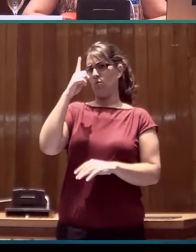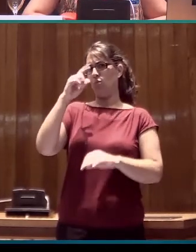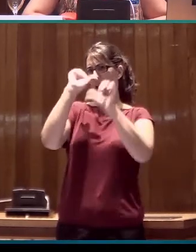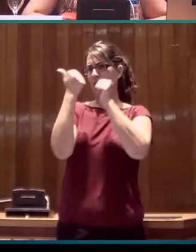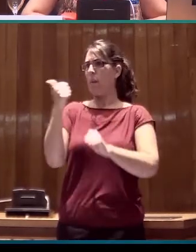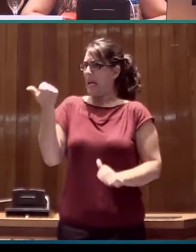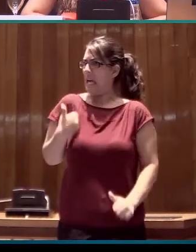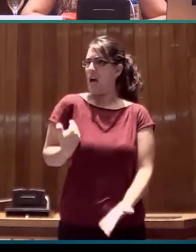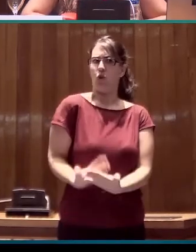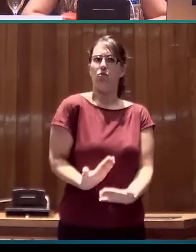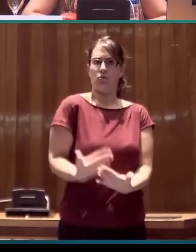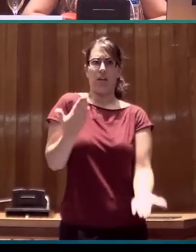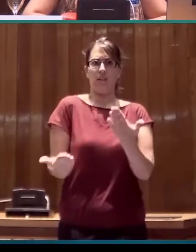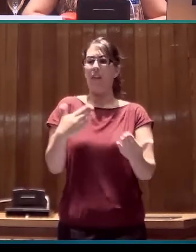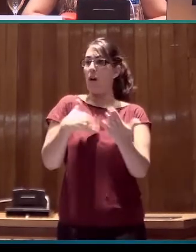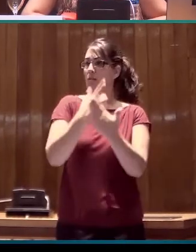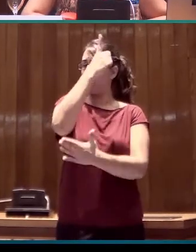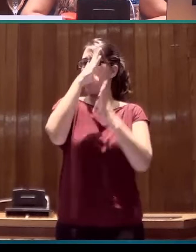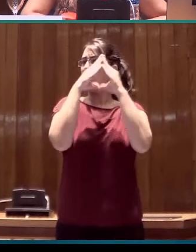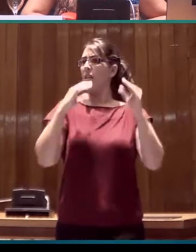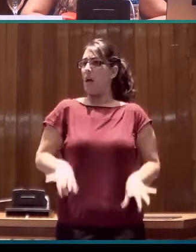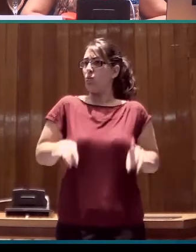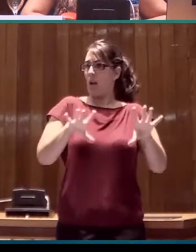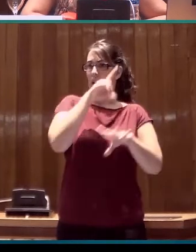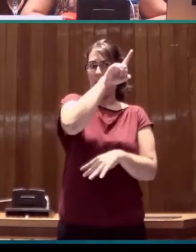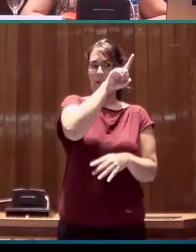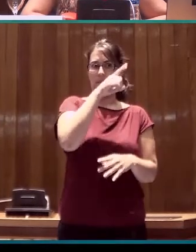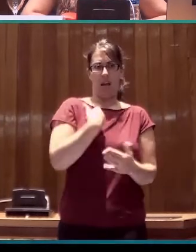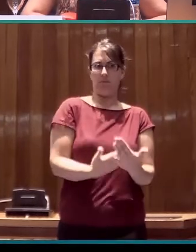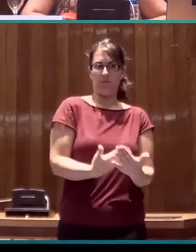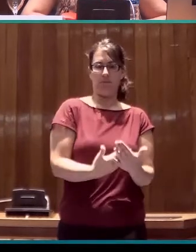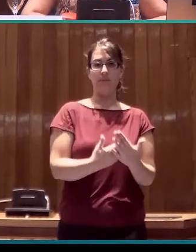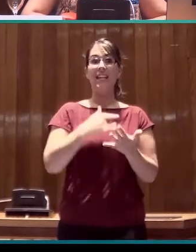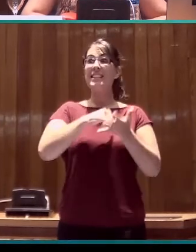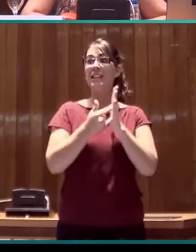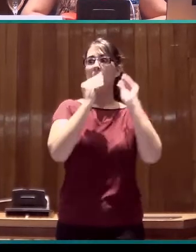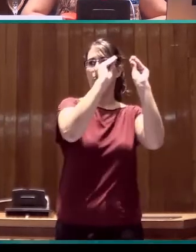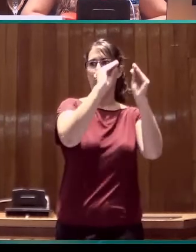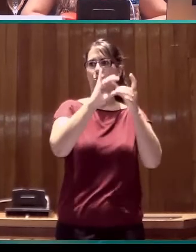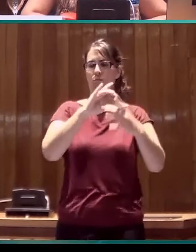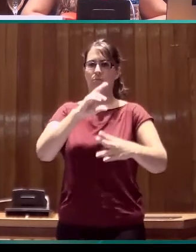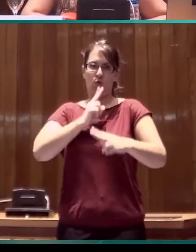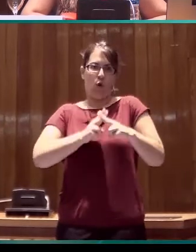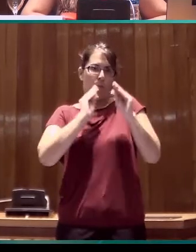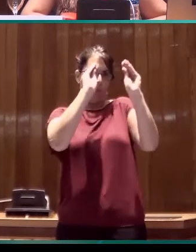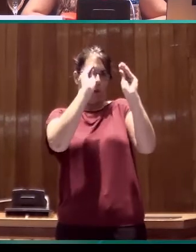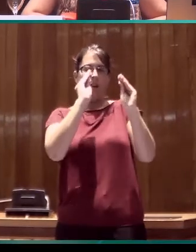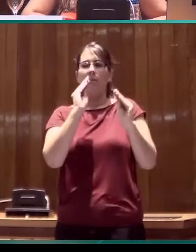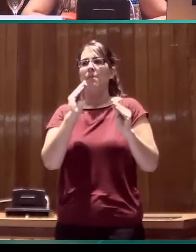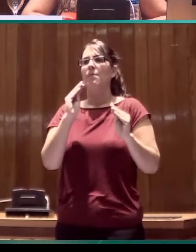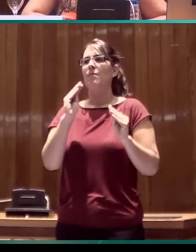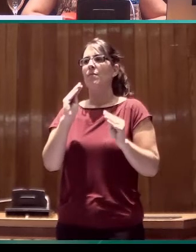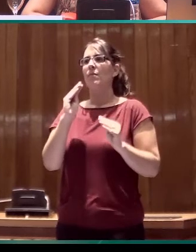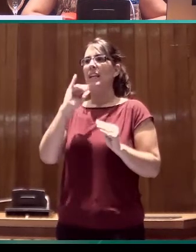universidades de Australia, es este sistema que ellos, los australianos, han llamado